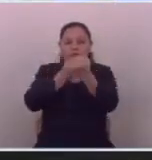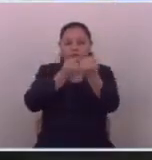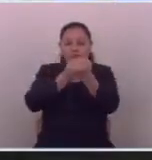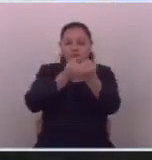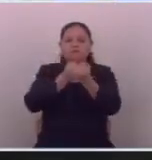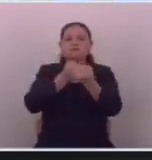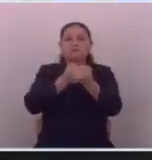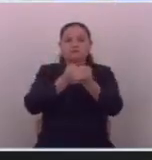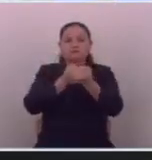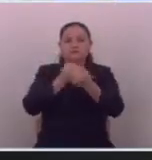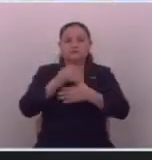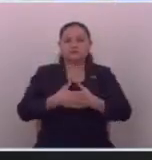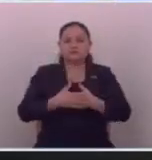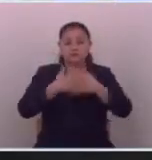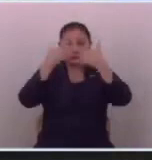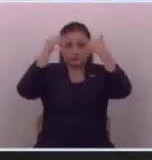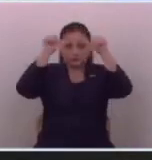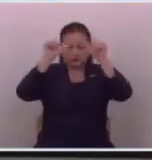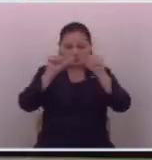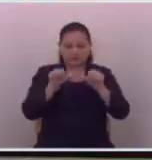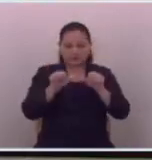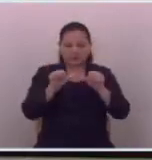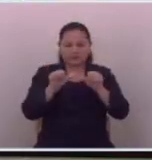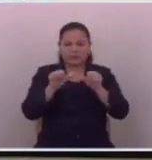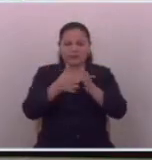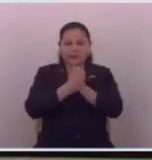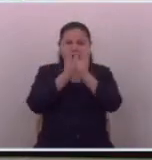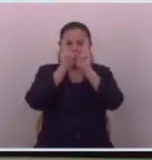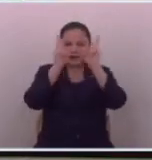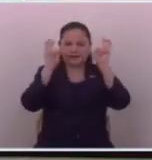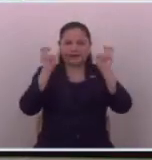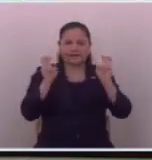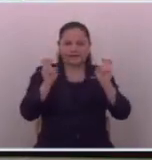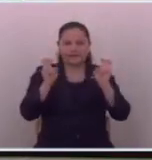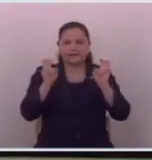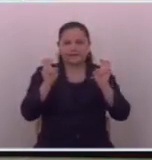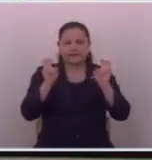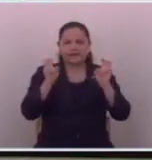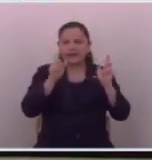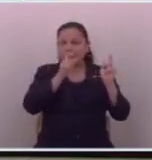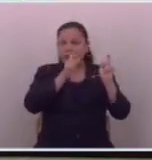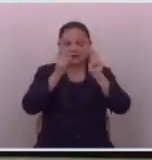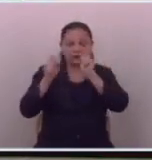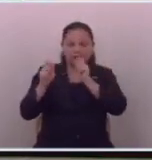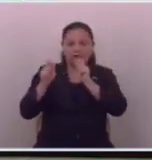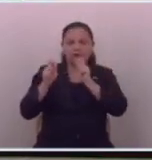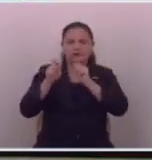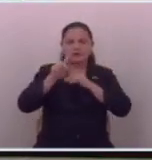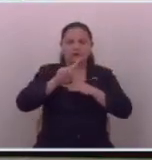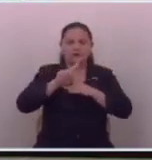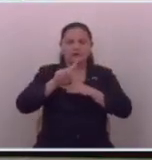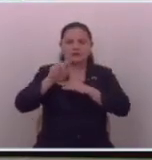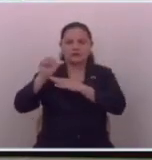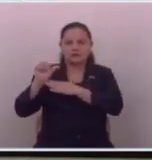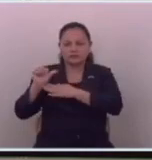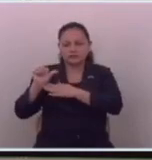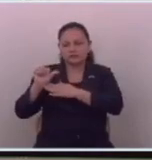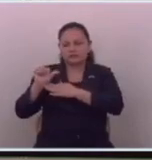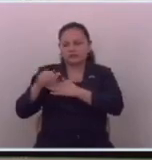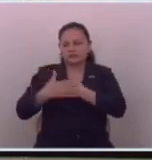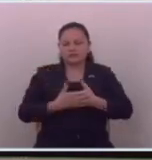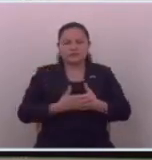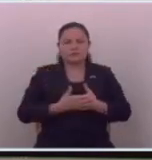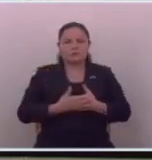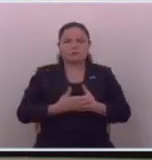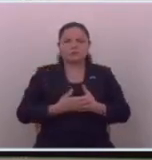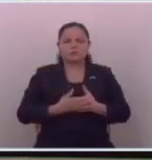el video. Queda aprobado el fondo de lo solicitado en la pieza 1A.